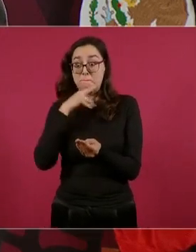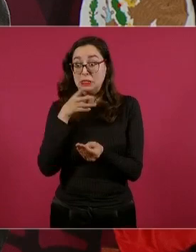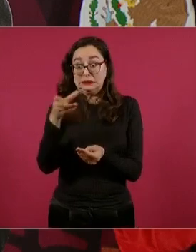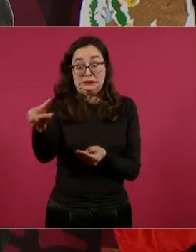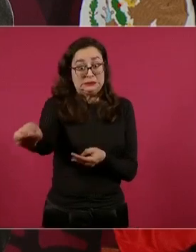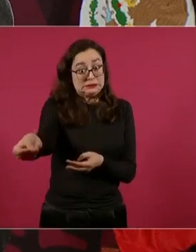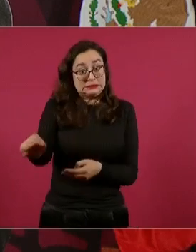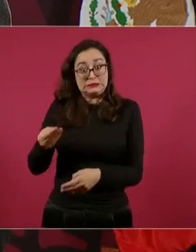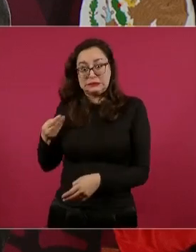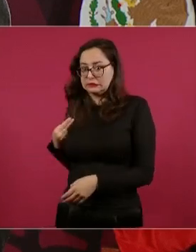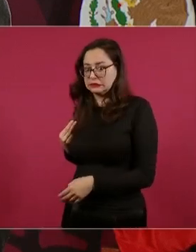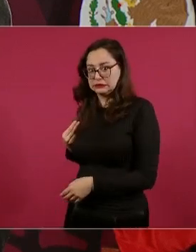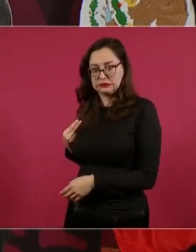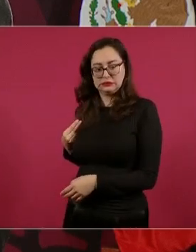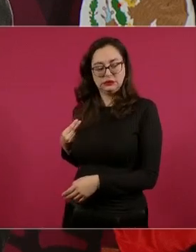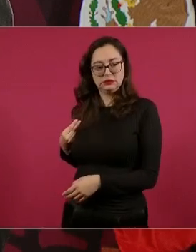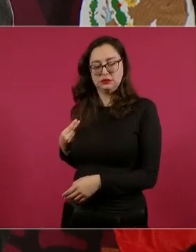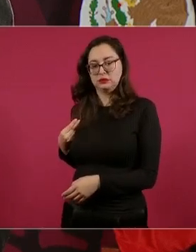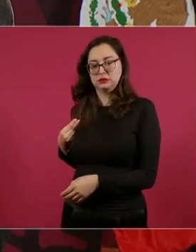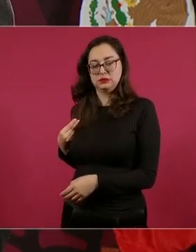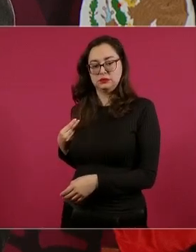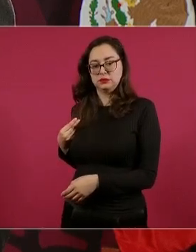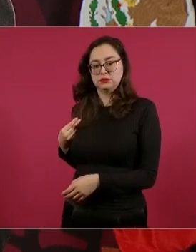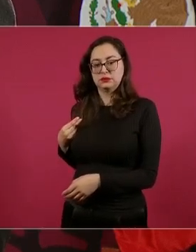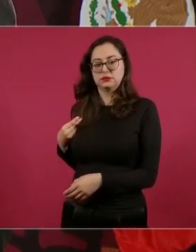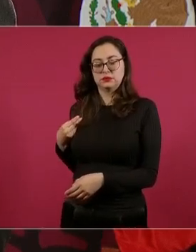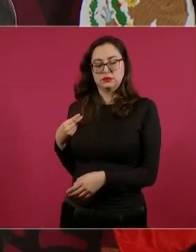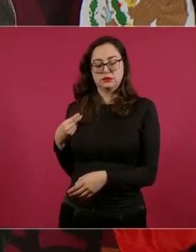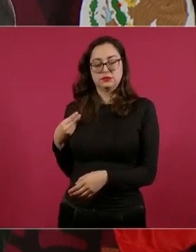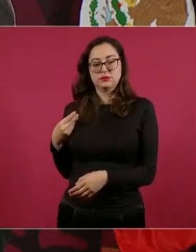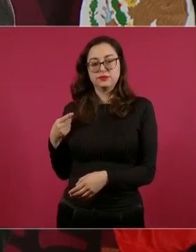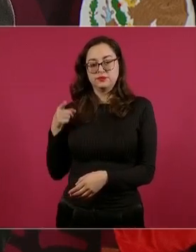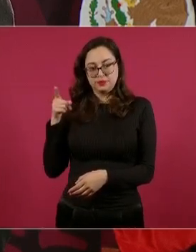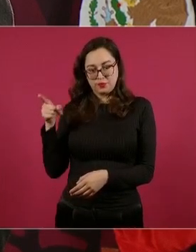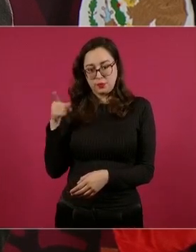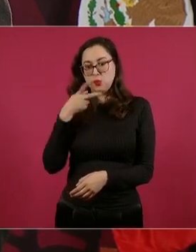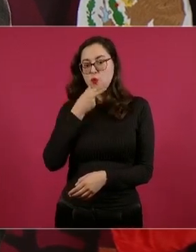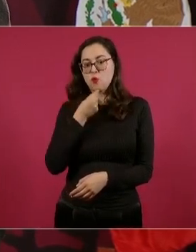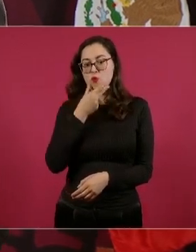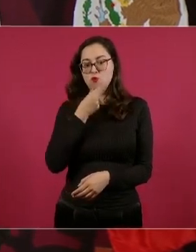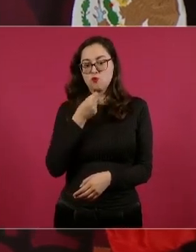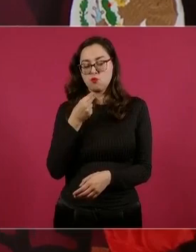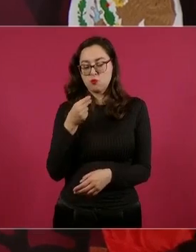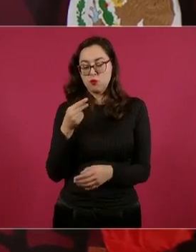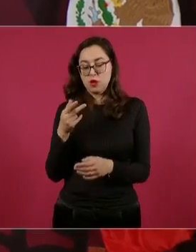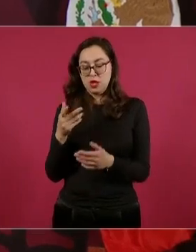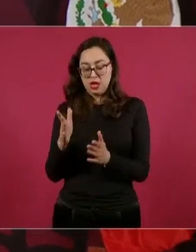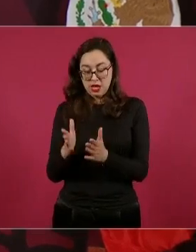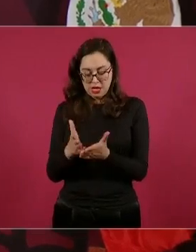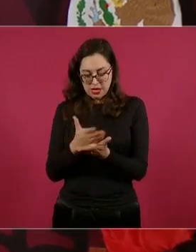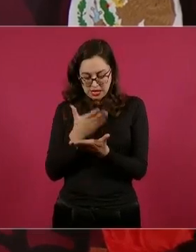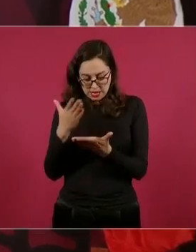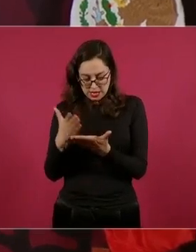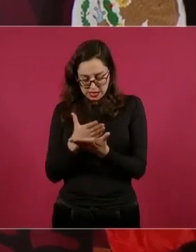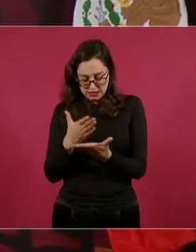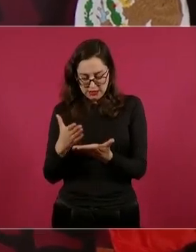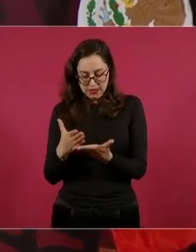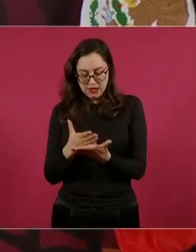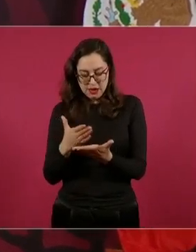el ministro. Y en vez de empezar a